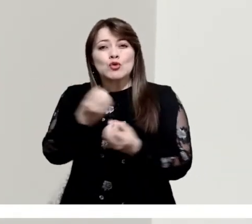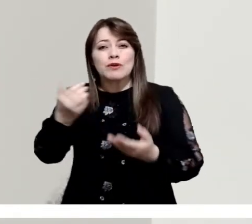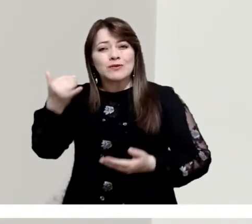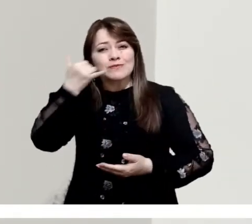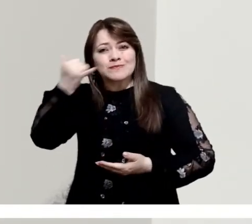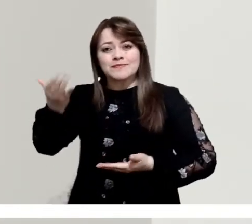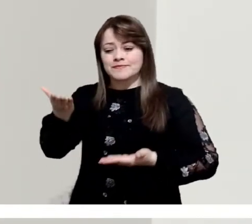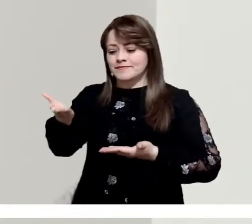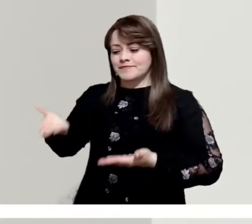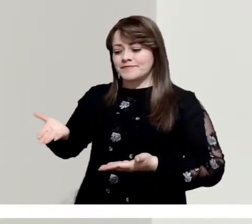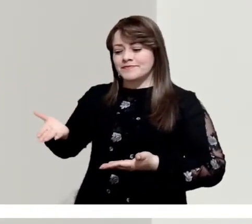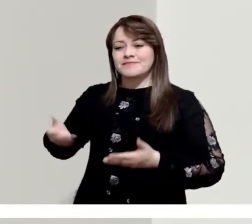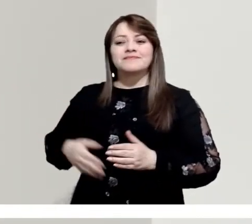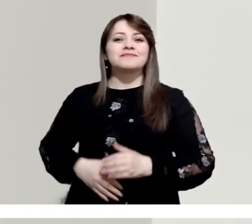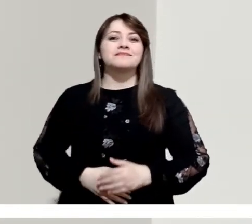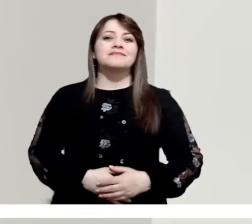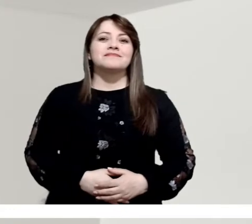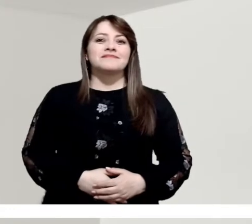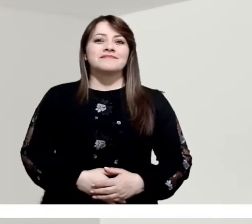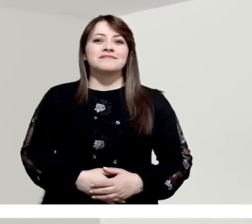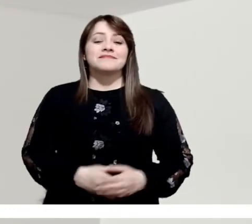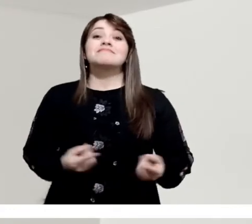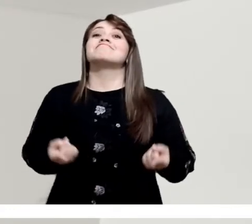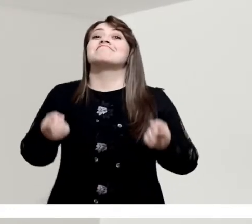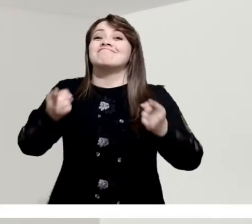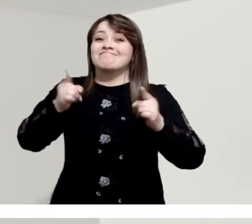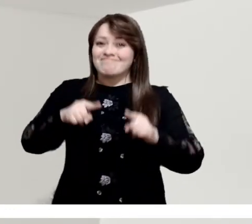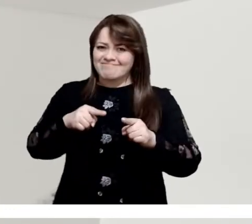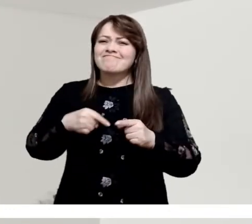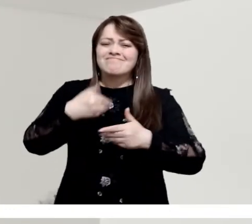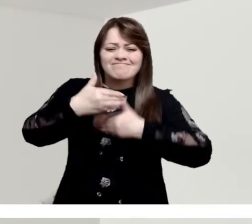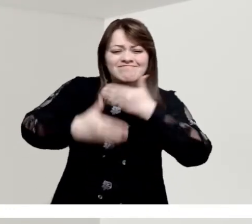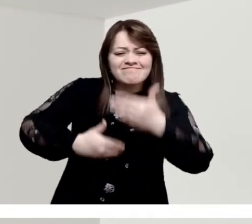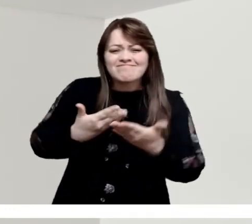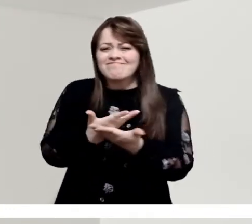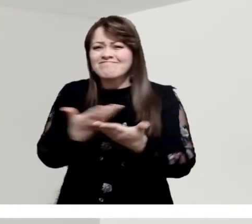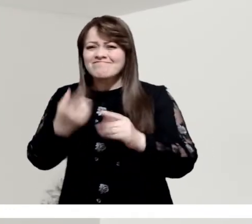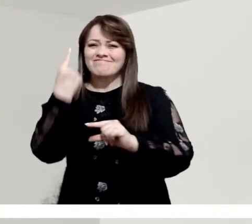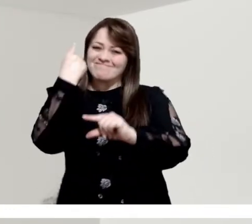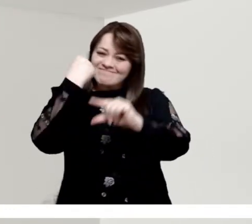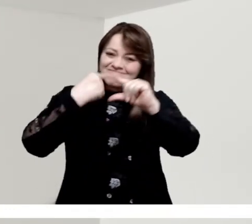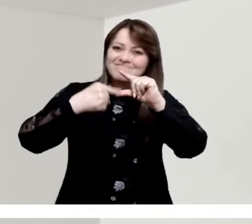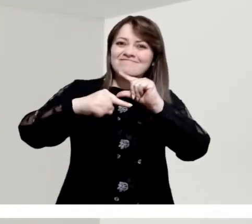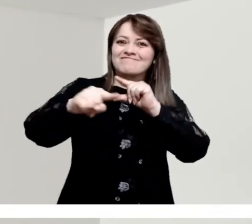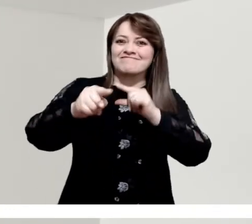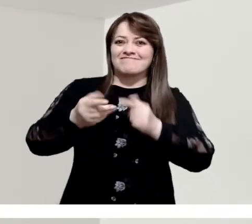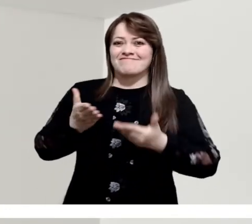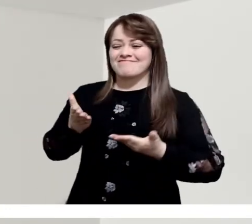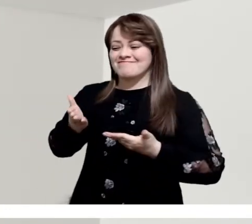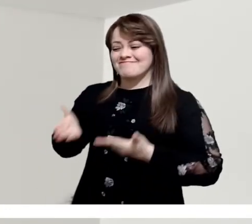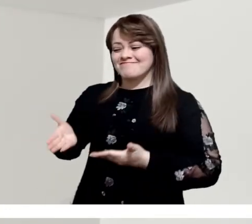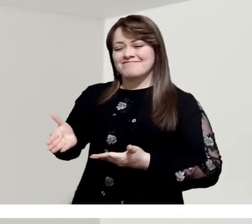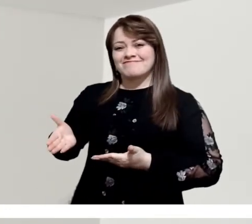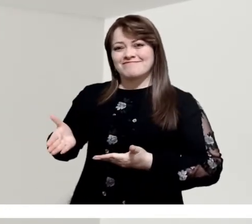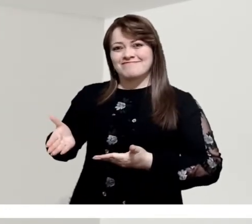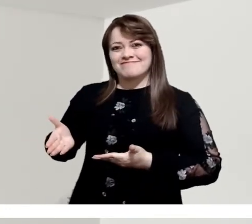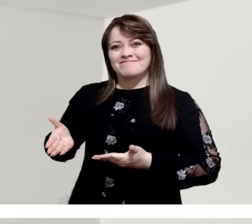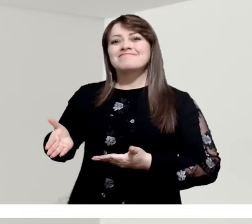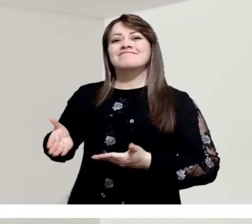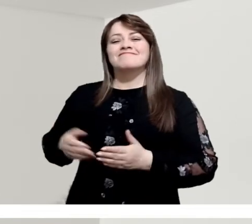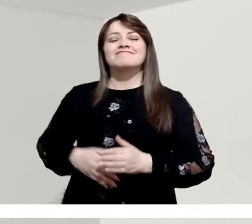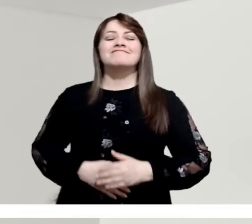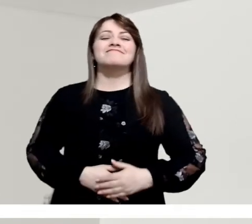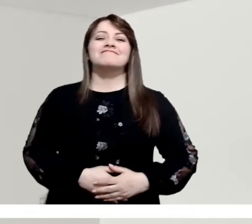-111-818. También pueden realizar este trámite a través del correo electrónico anticorrupción arroba